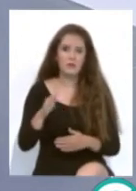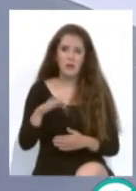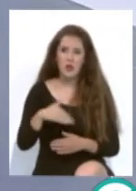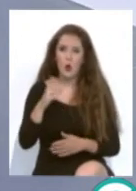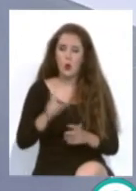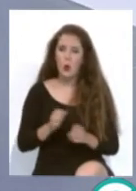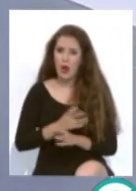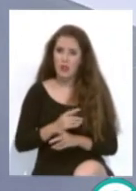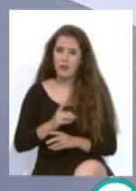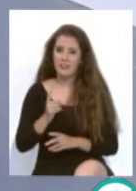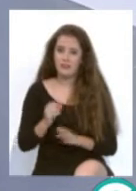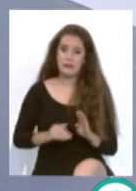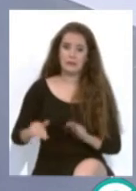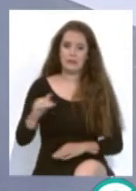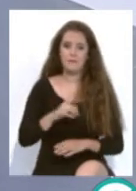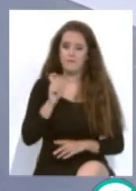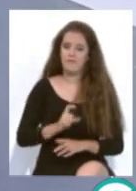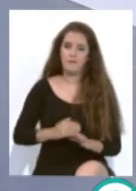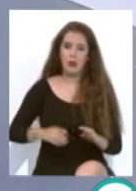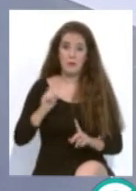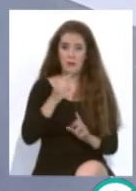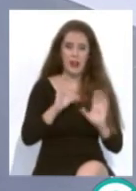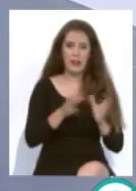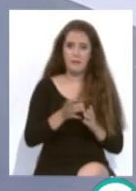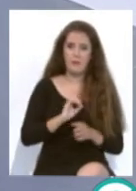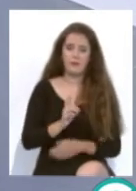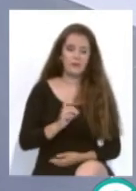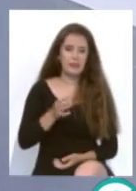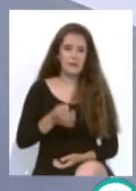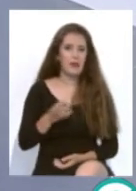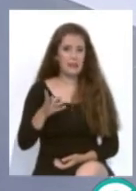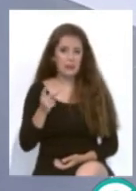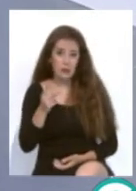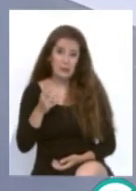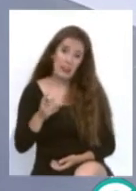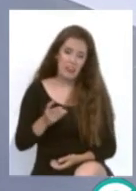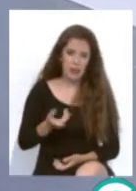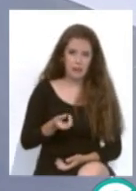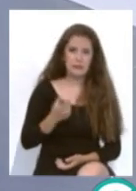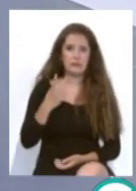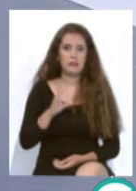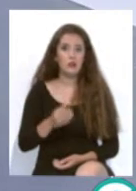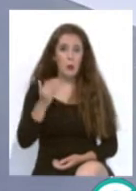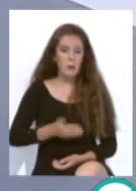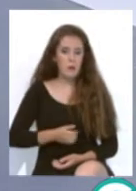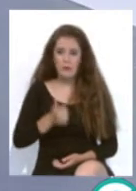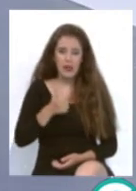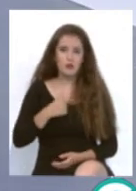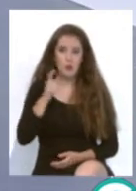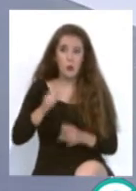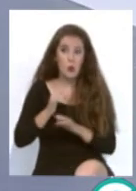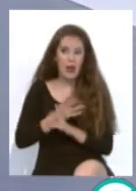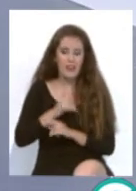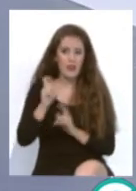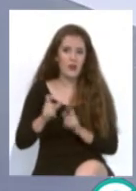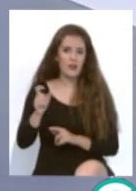subieron al primer equipo en otras ocasiones estaba en tercera y el equipo estaba en primera y fue cuando más jugadores salieron